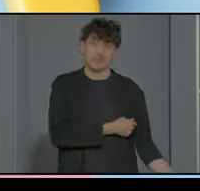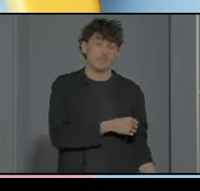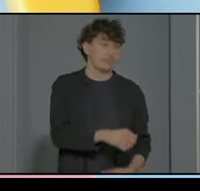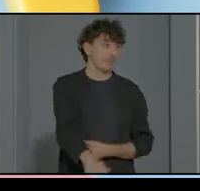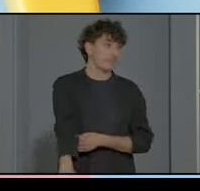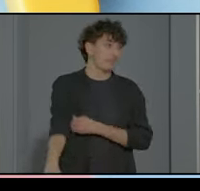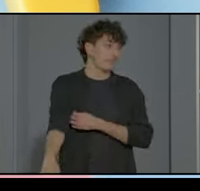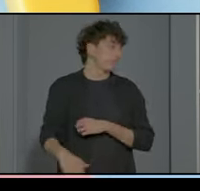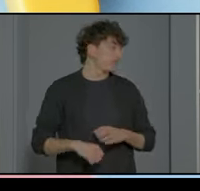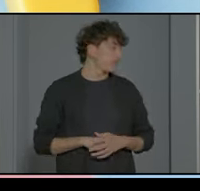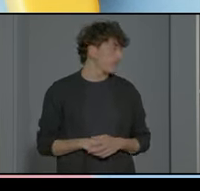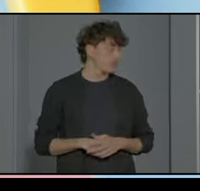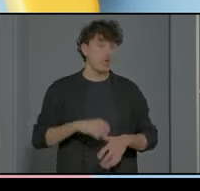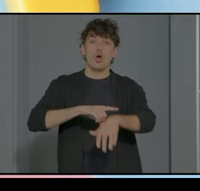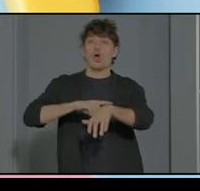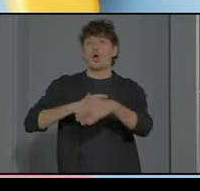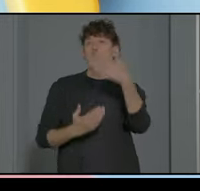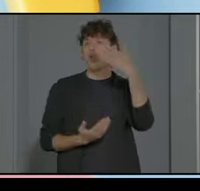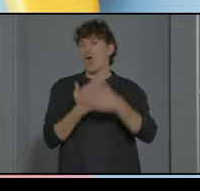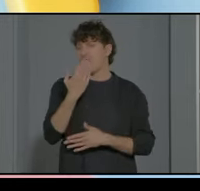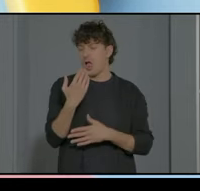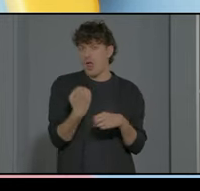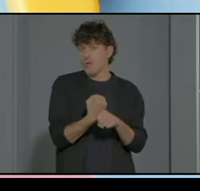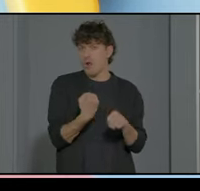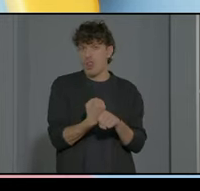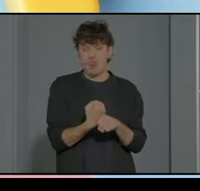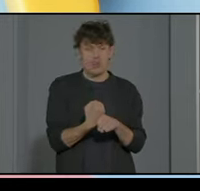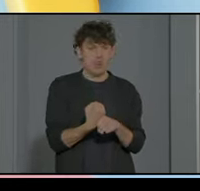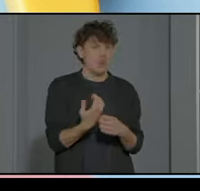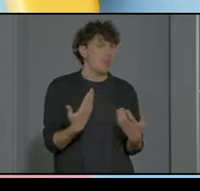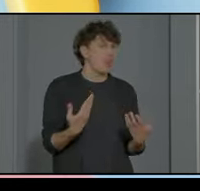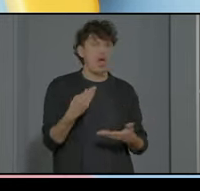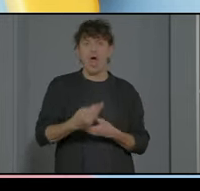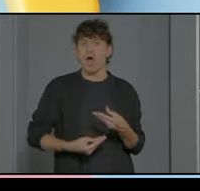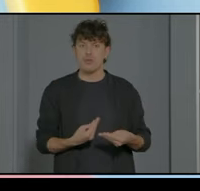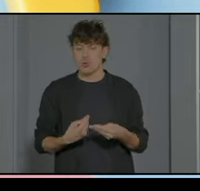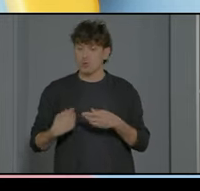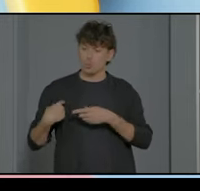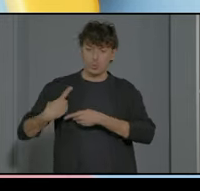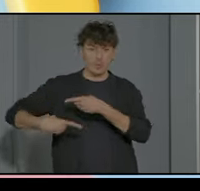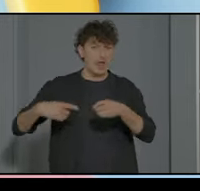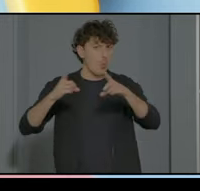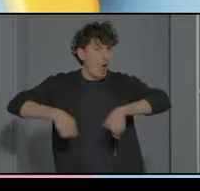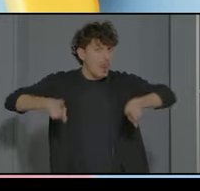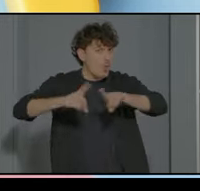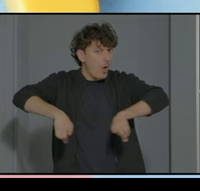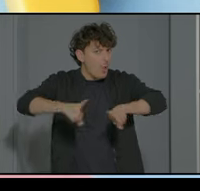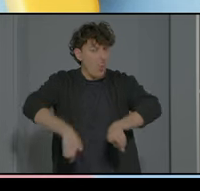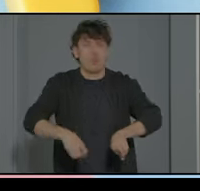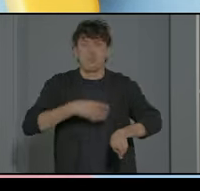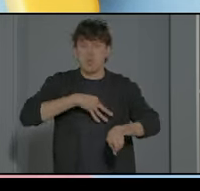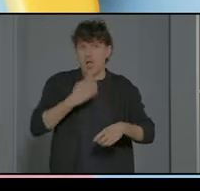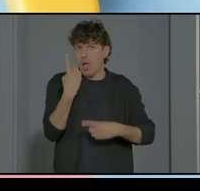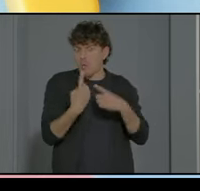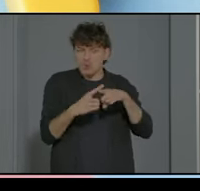en la jornada laboral pues tratamos de crear una rutina una rutina siempre lo mismo siempre lo mismo pero variando poquitas cosas